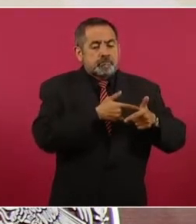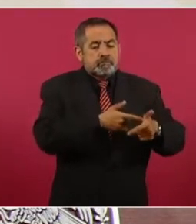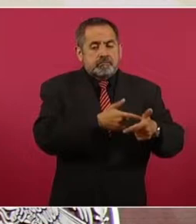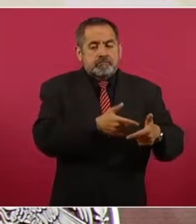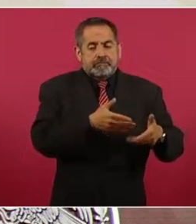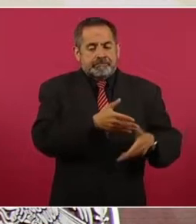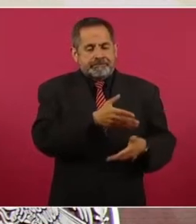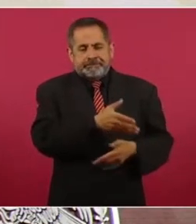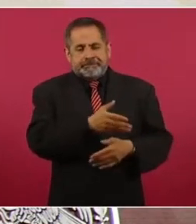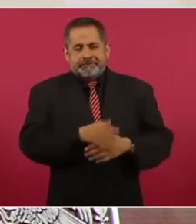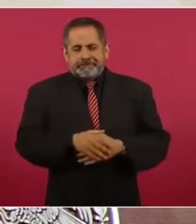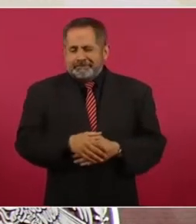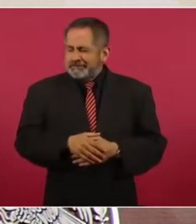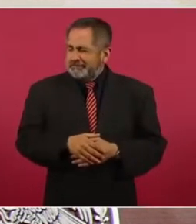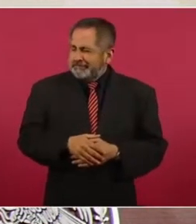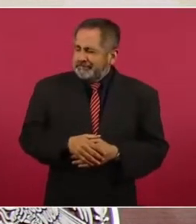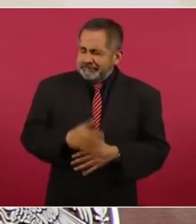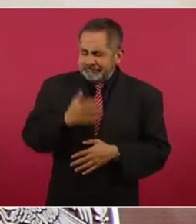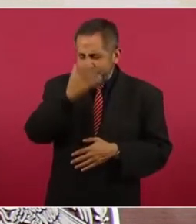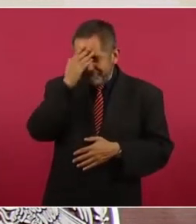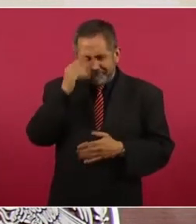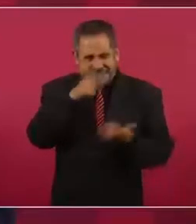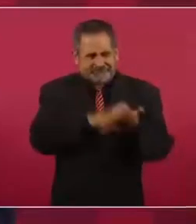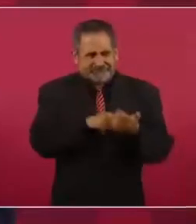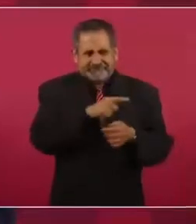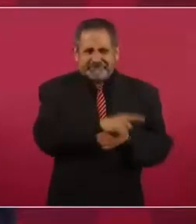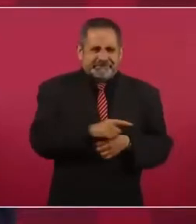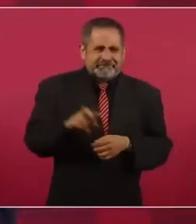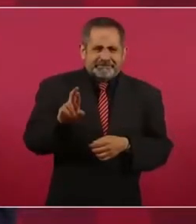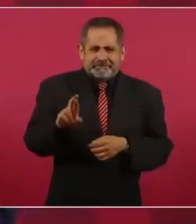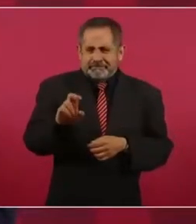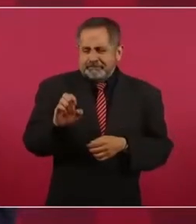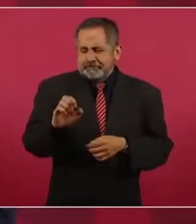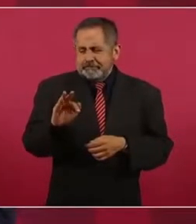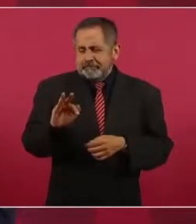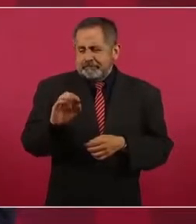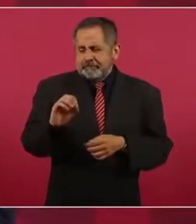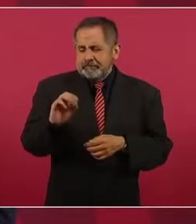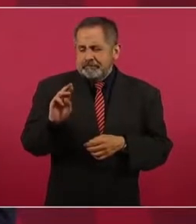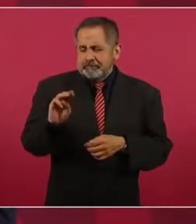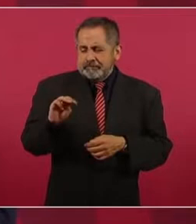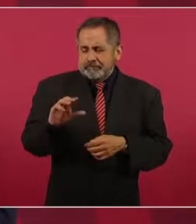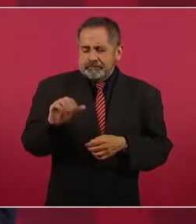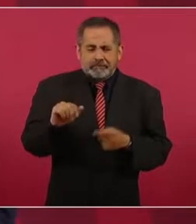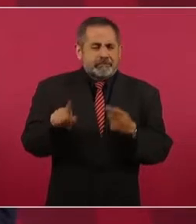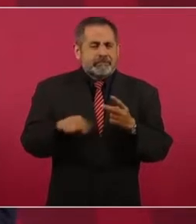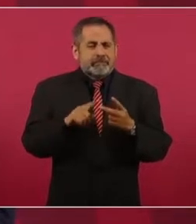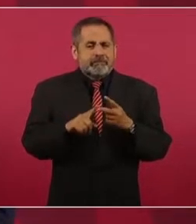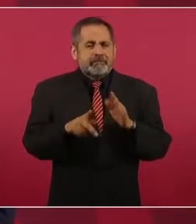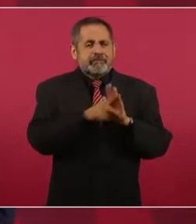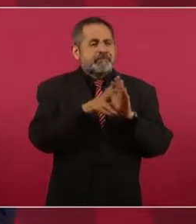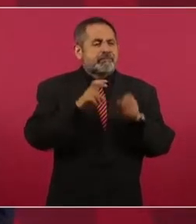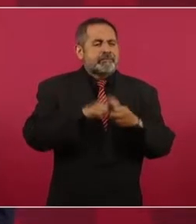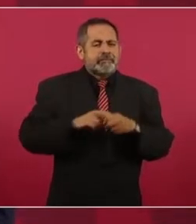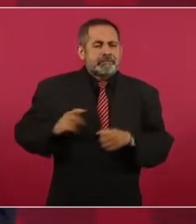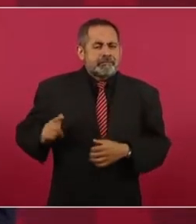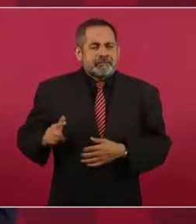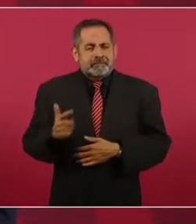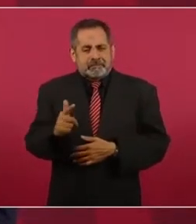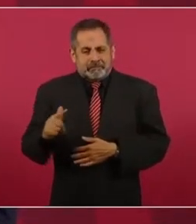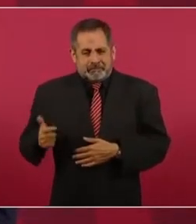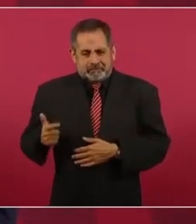No sé si del Reforma o de un periódico de Guanajuato,